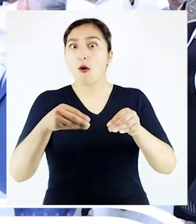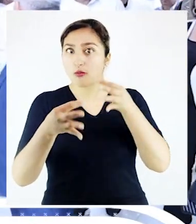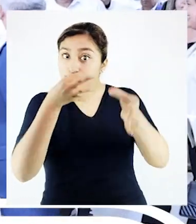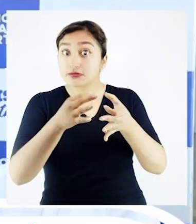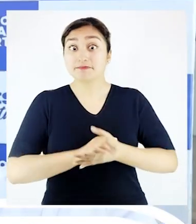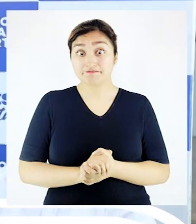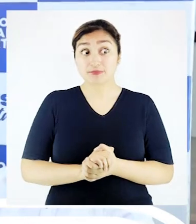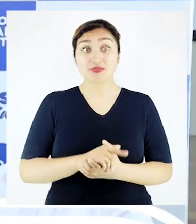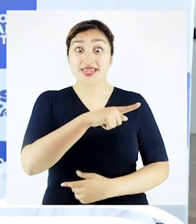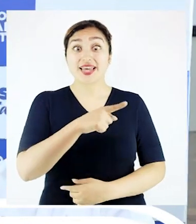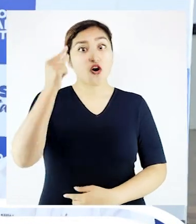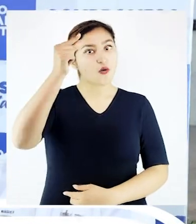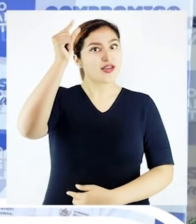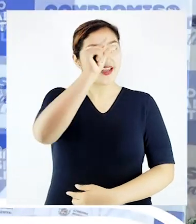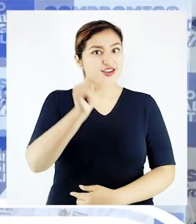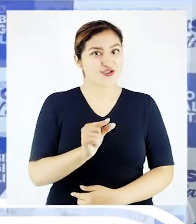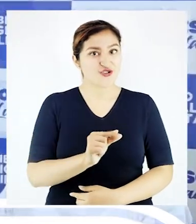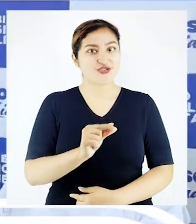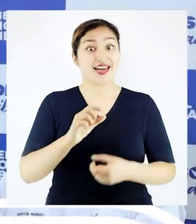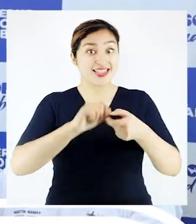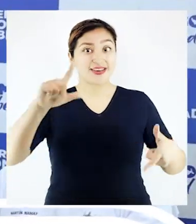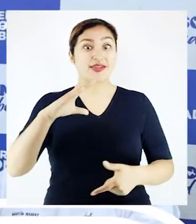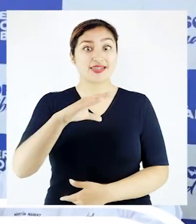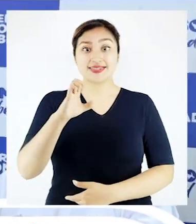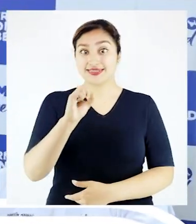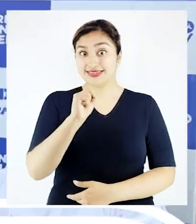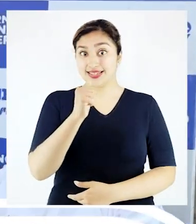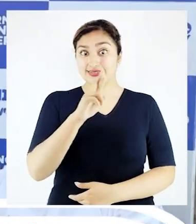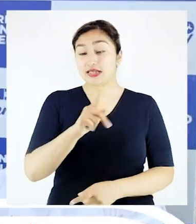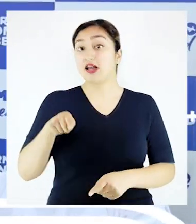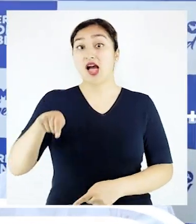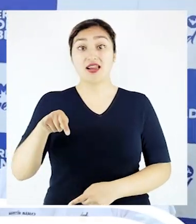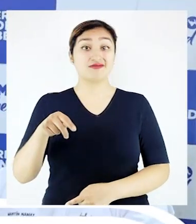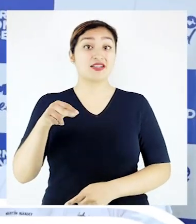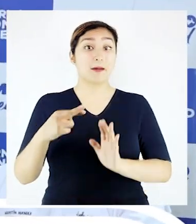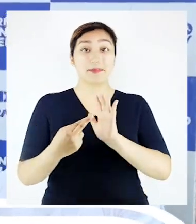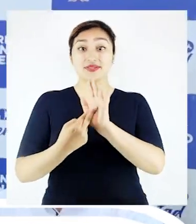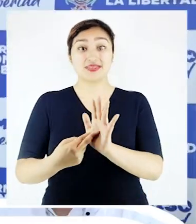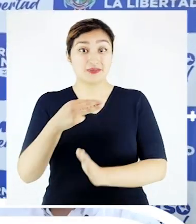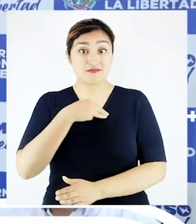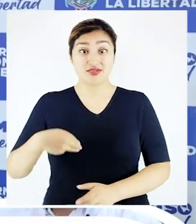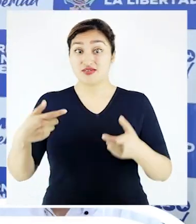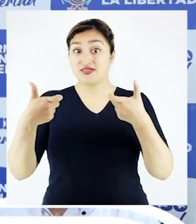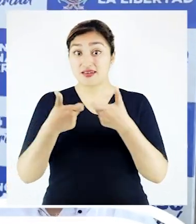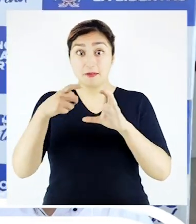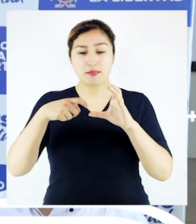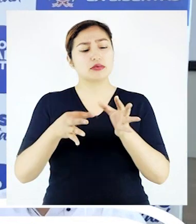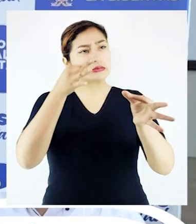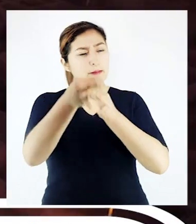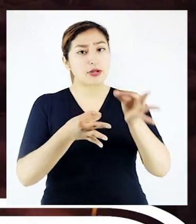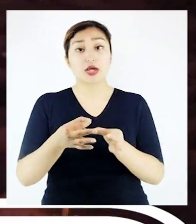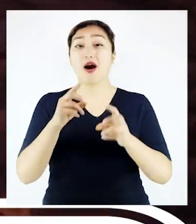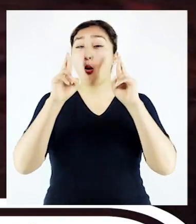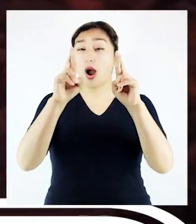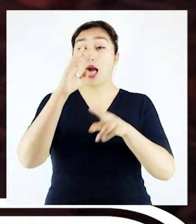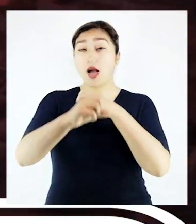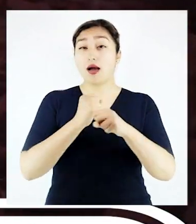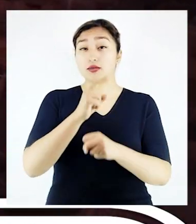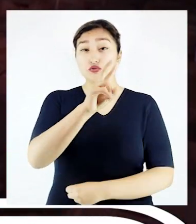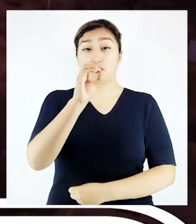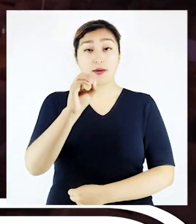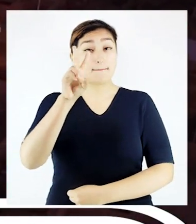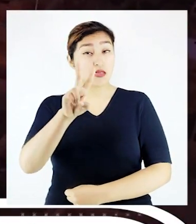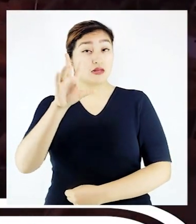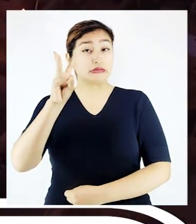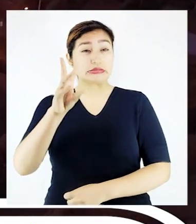regional de la Libertad, César Acuña, el titular del Minem dijo que se espera finalizar el 2026 alcanzando el 100% de